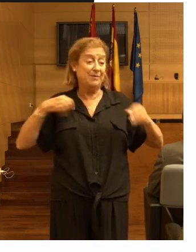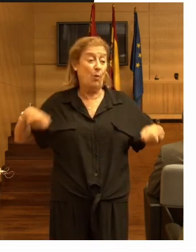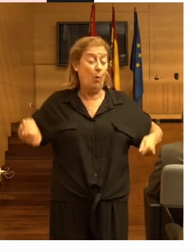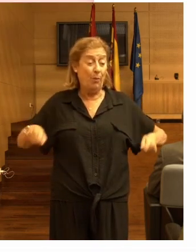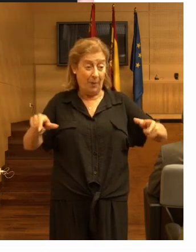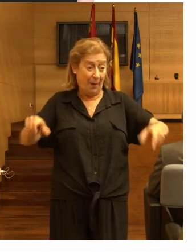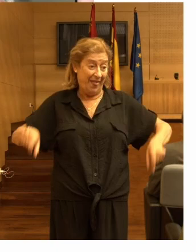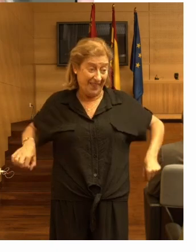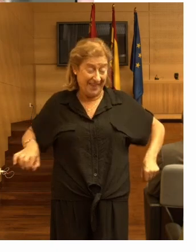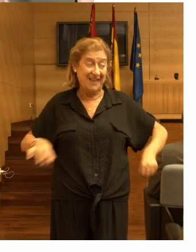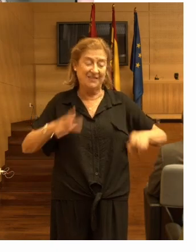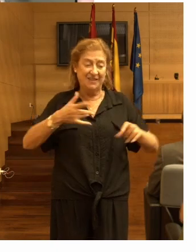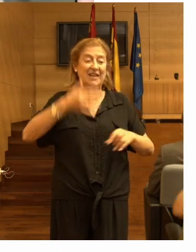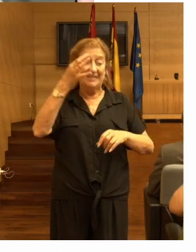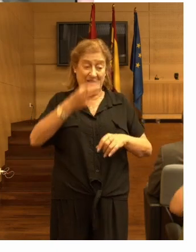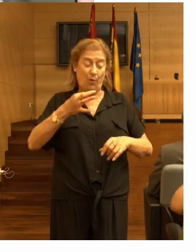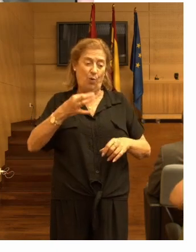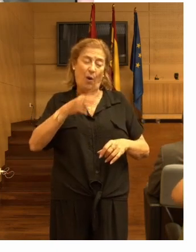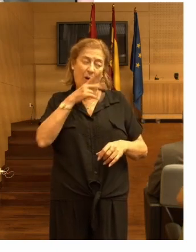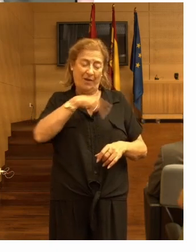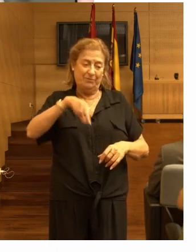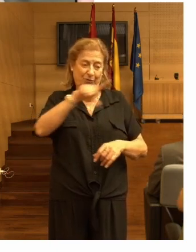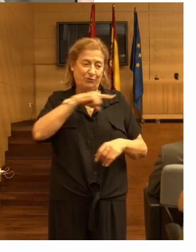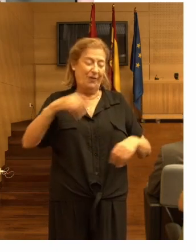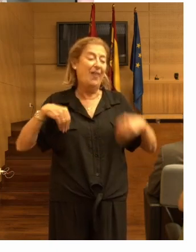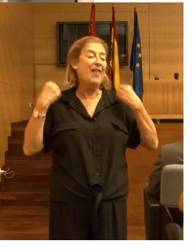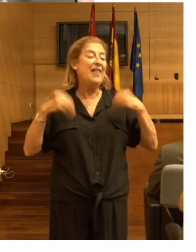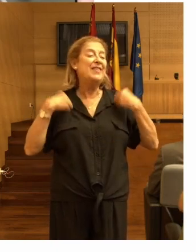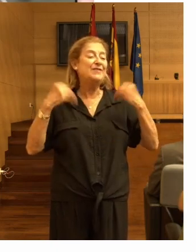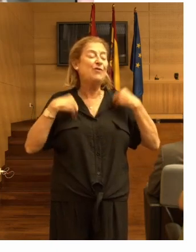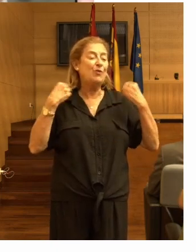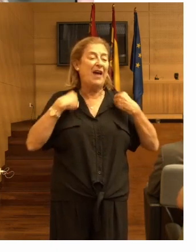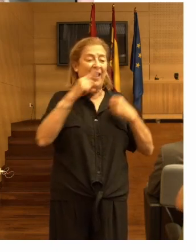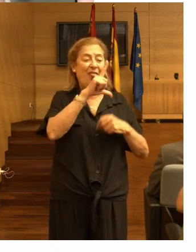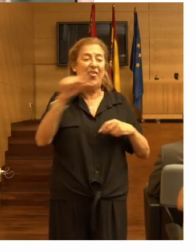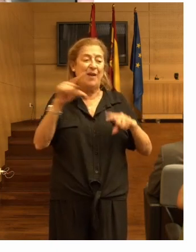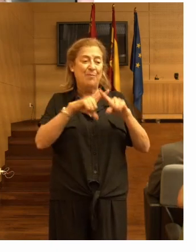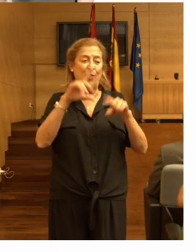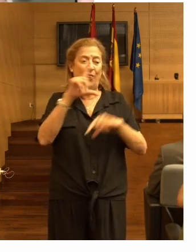y seguro que vamos a disfrutarte al cien por cien